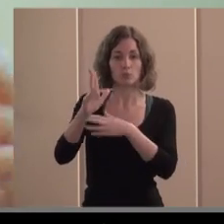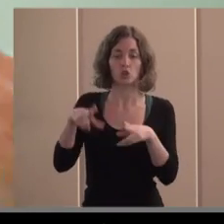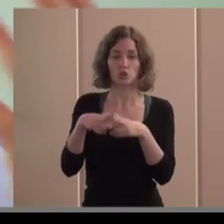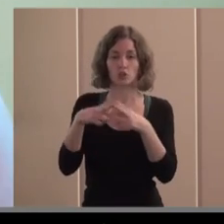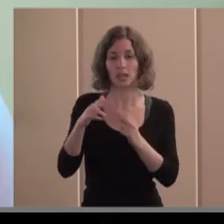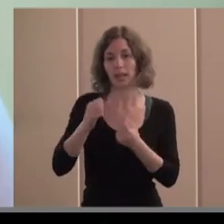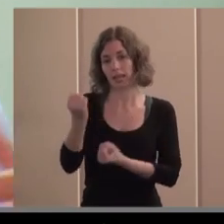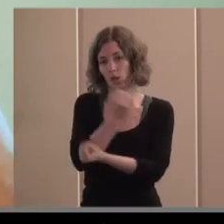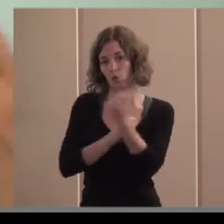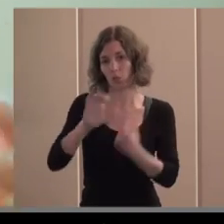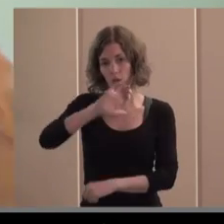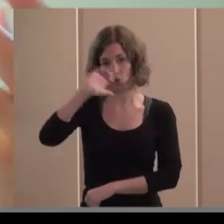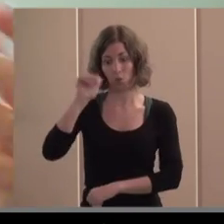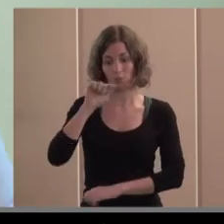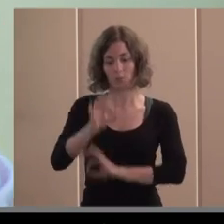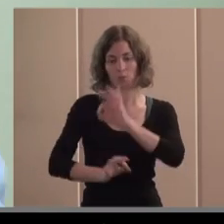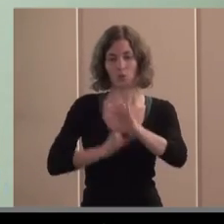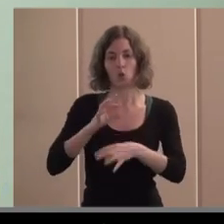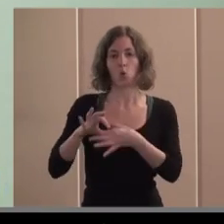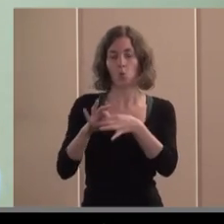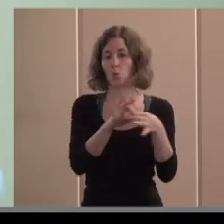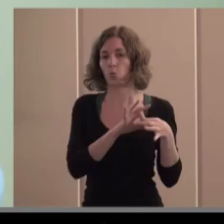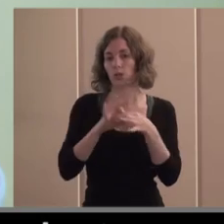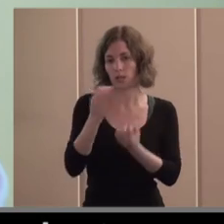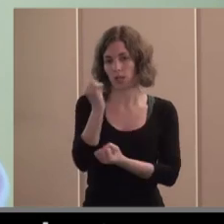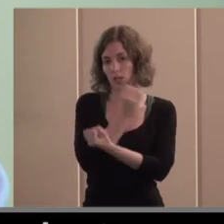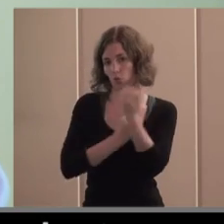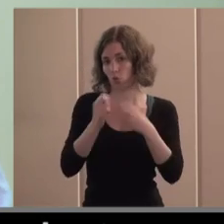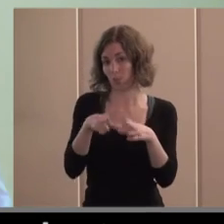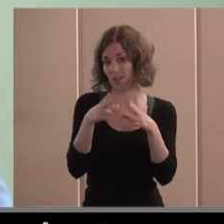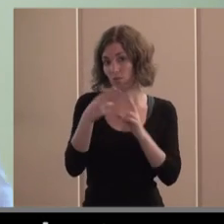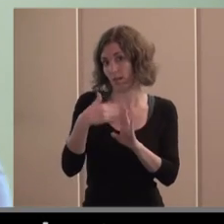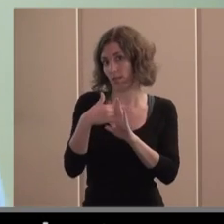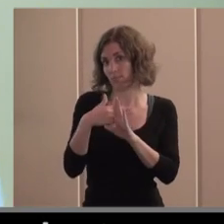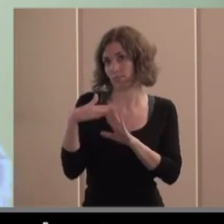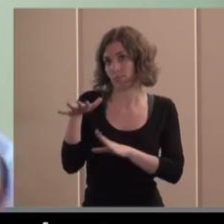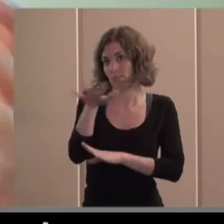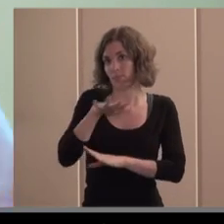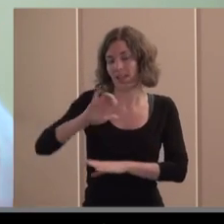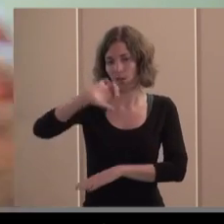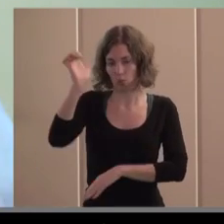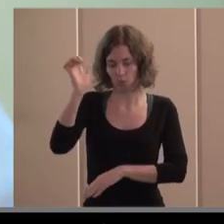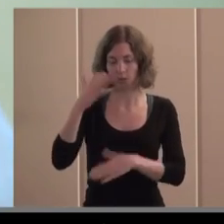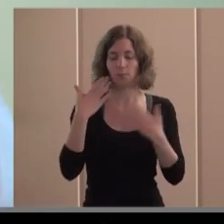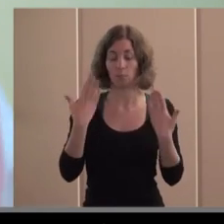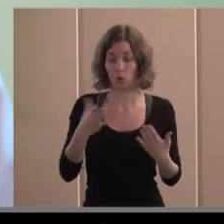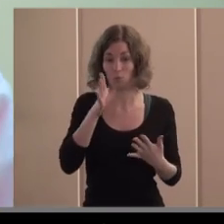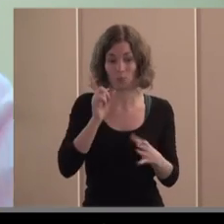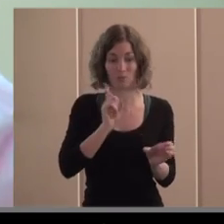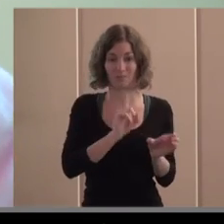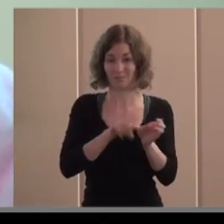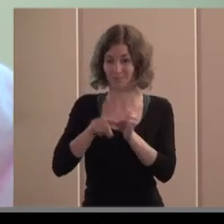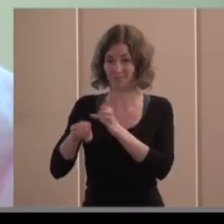que es la organización unitaria de la economía social a nivel europeo bien en fin en función de todo esto